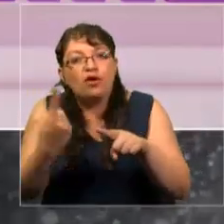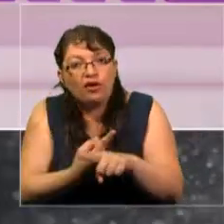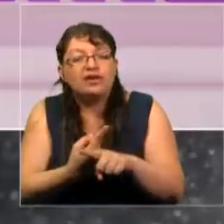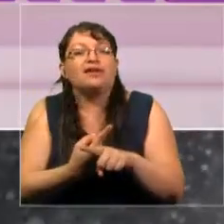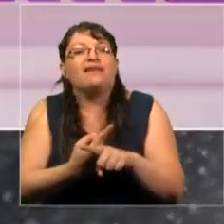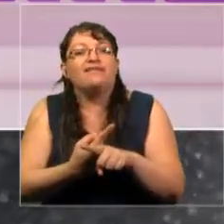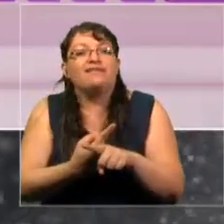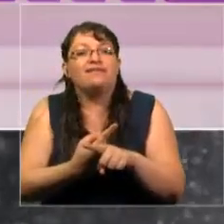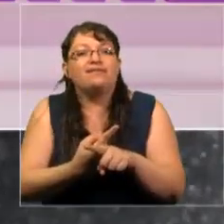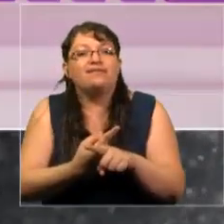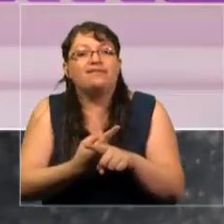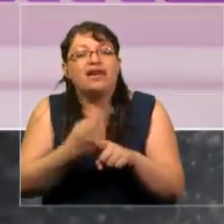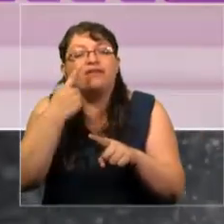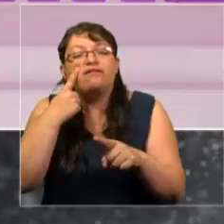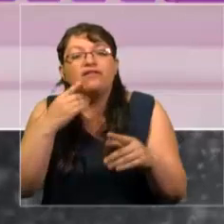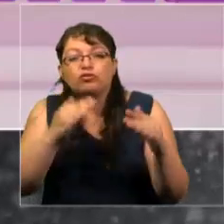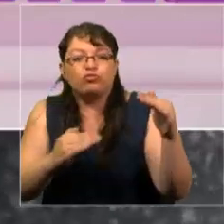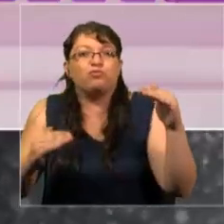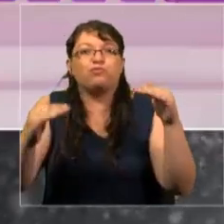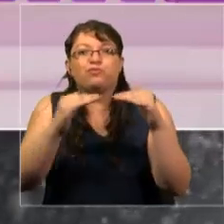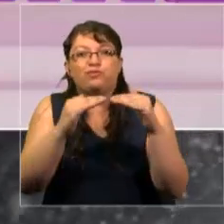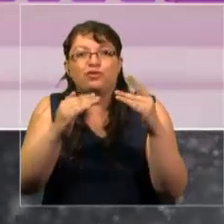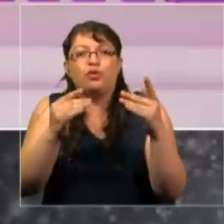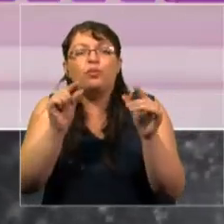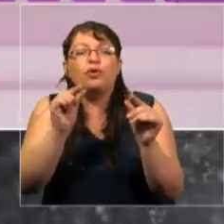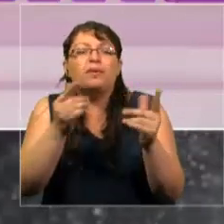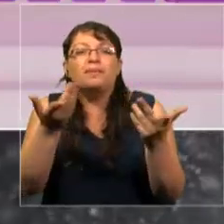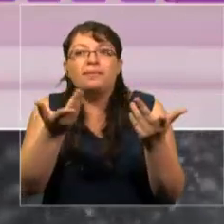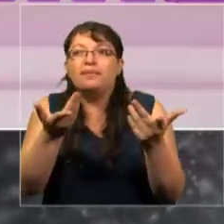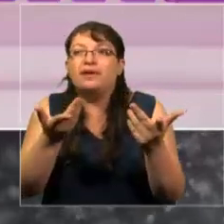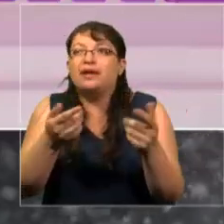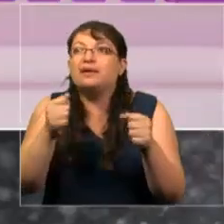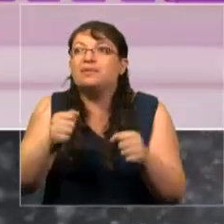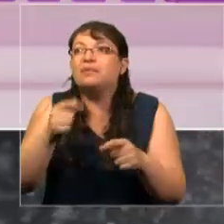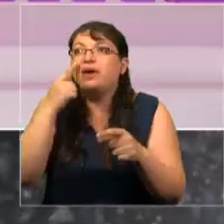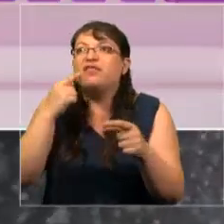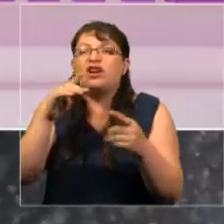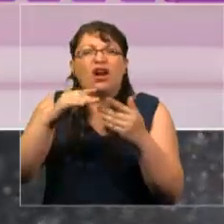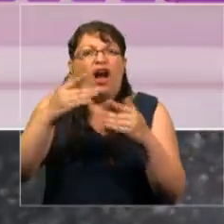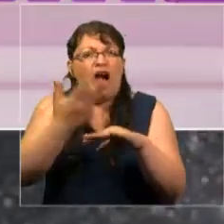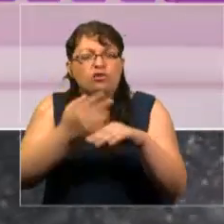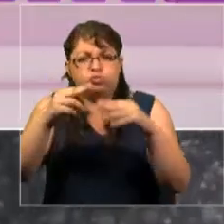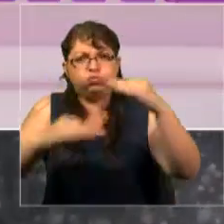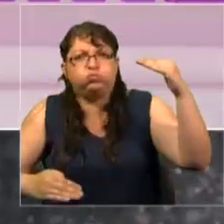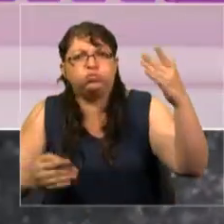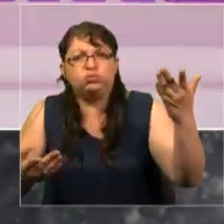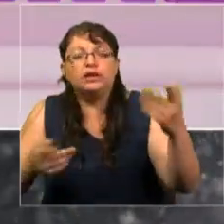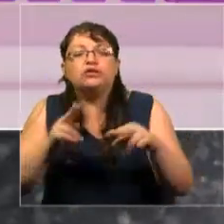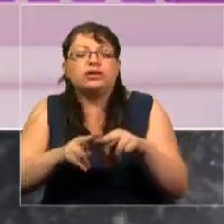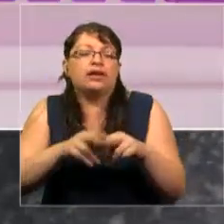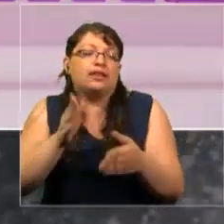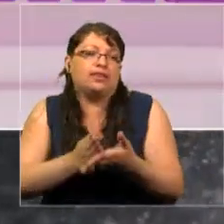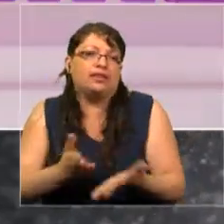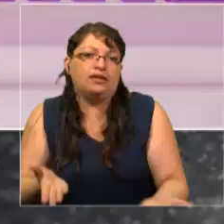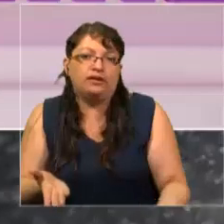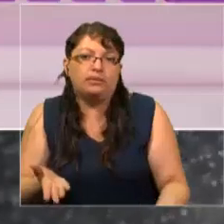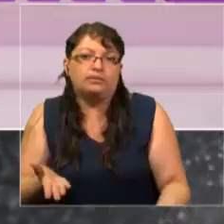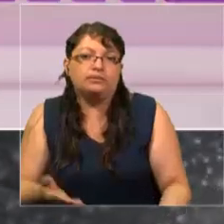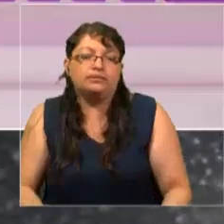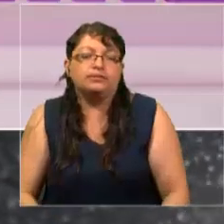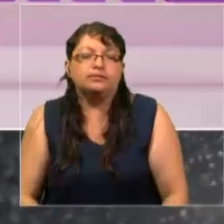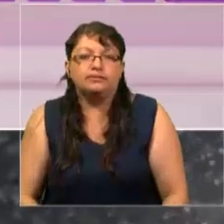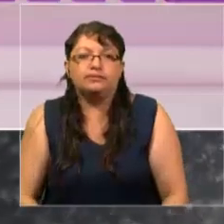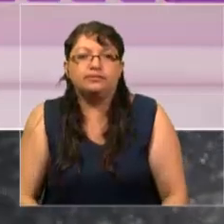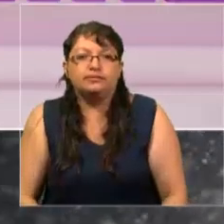simetría, solo un poco, para tener este efecto desproporcionado. Y eso es lo que tenemos que hacer. No hay motivo